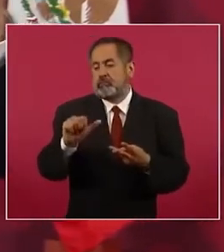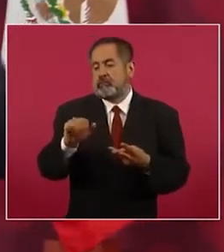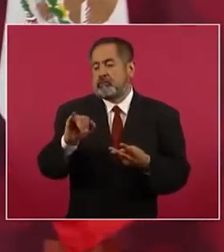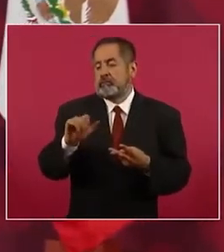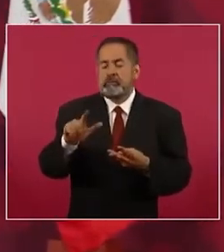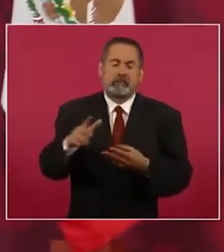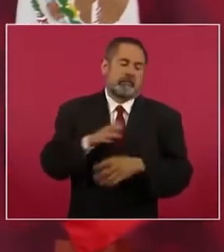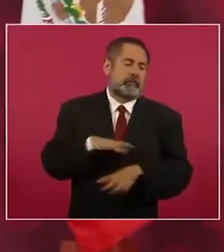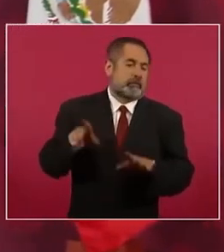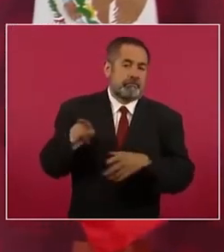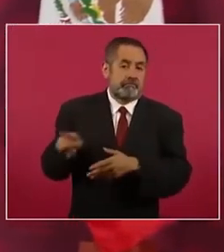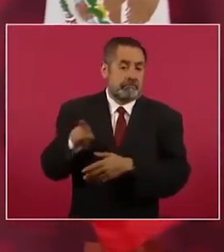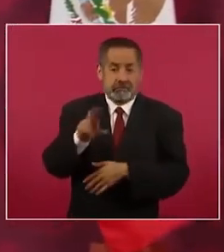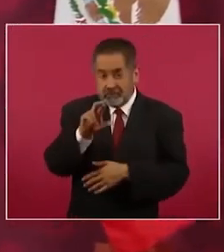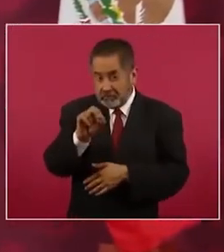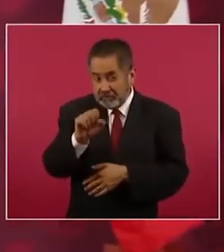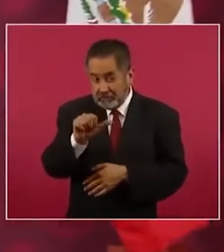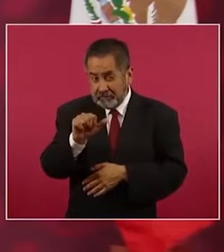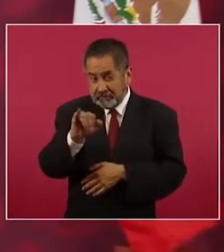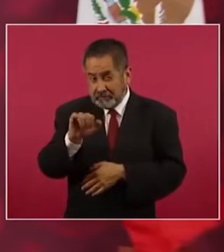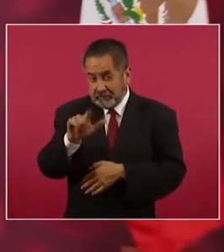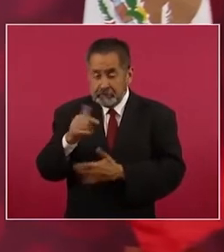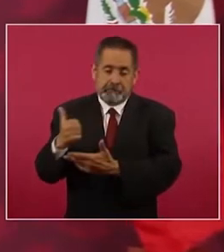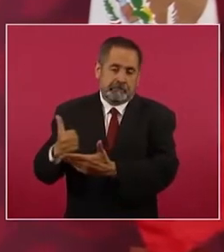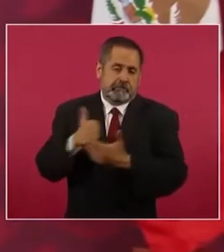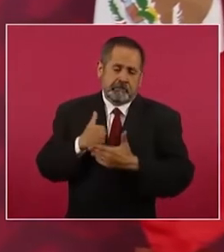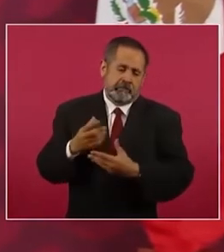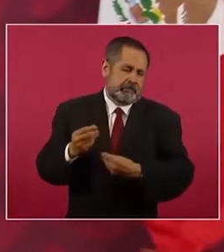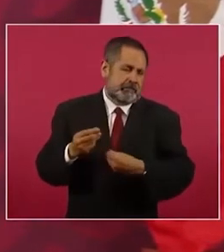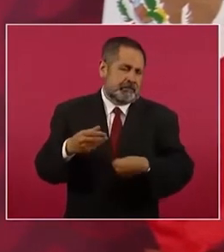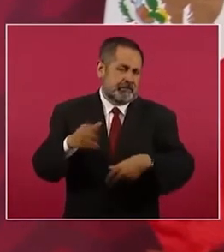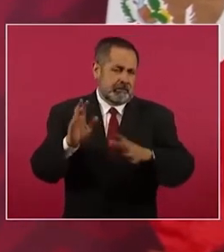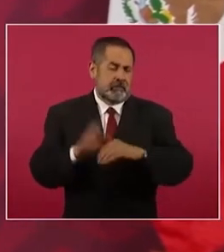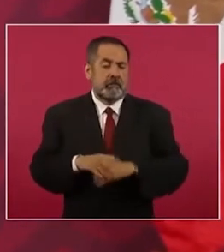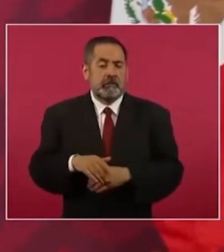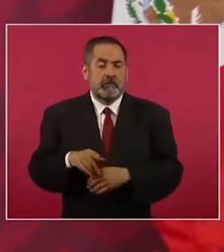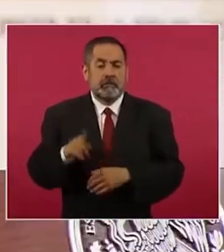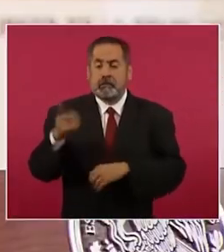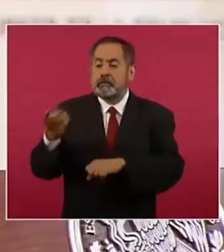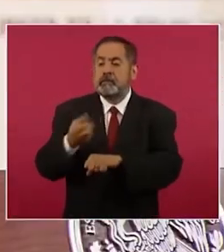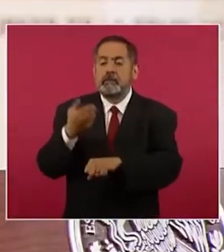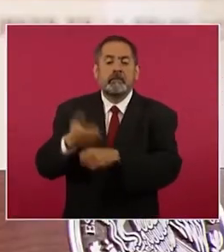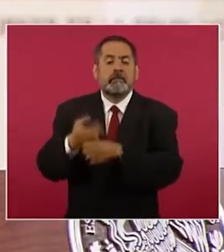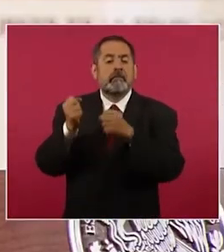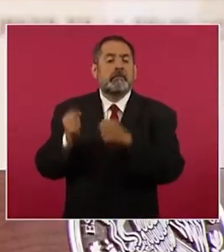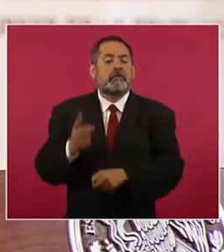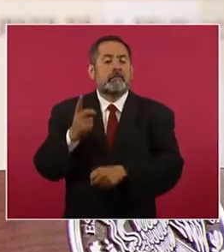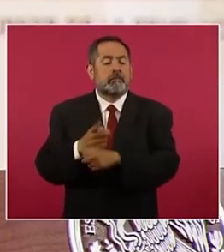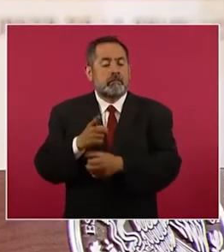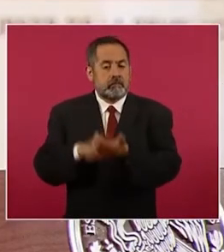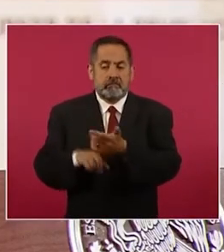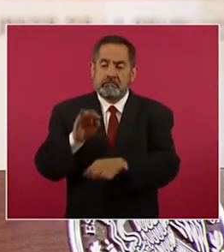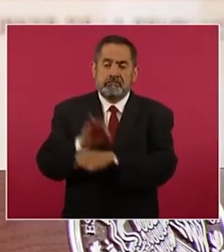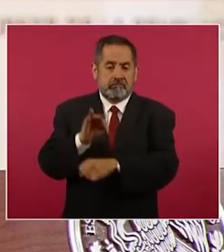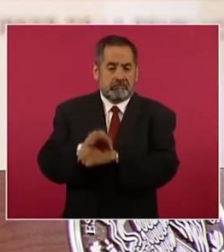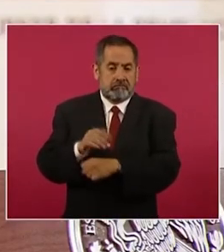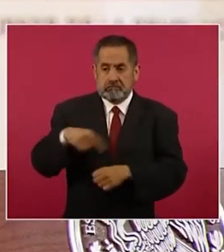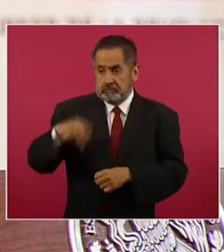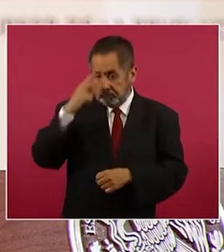me ayuda muchísimo mucho mucho mucho la secretaria de seguridad pública y protección ciudadana